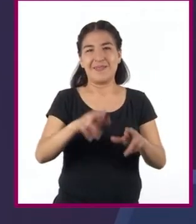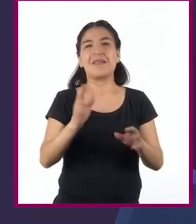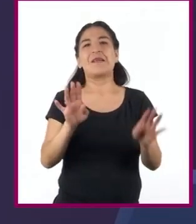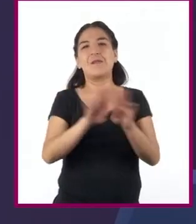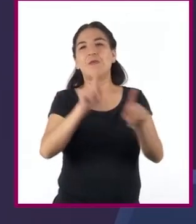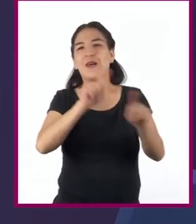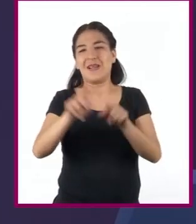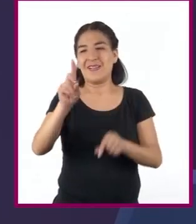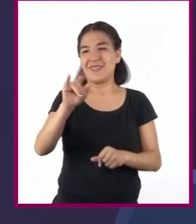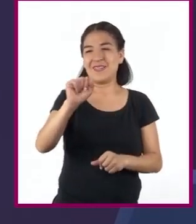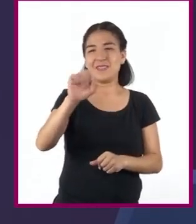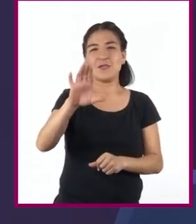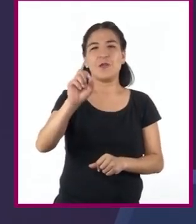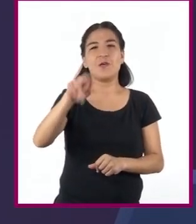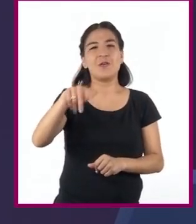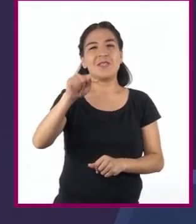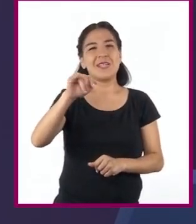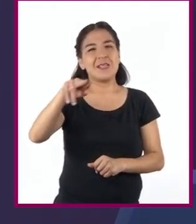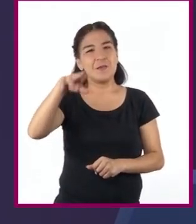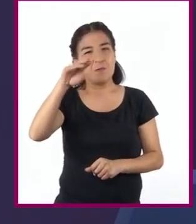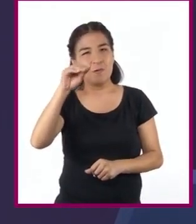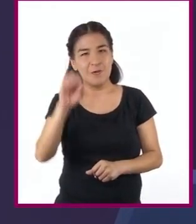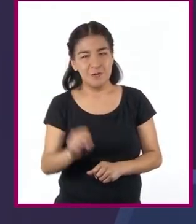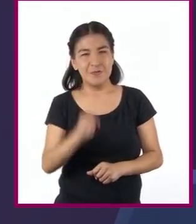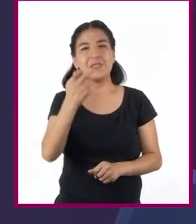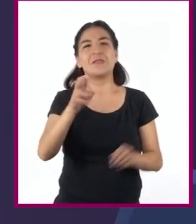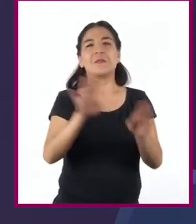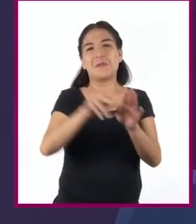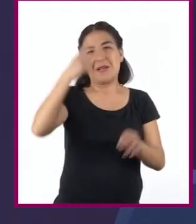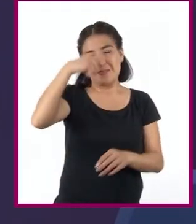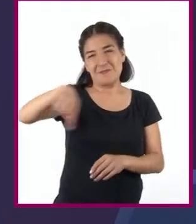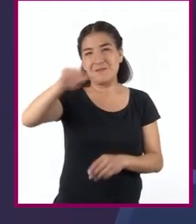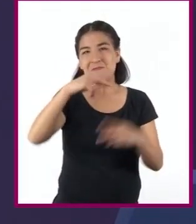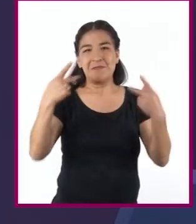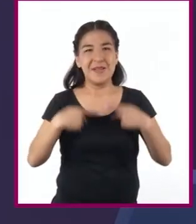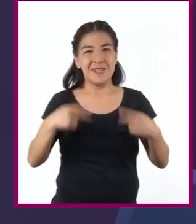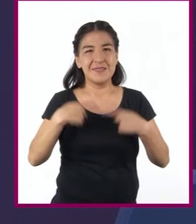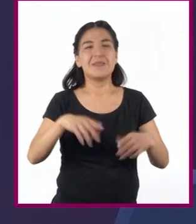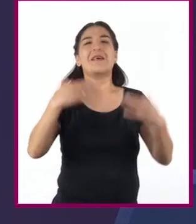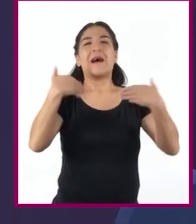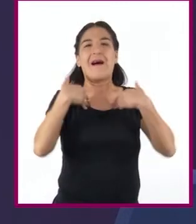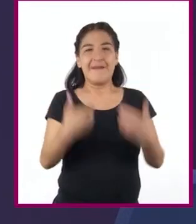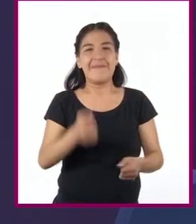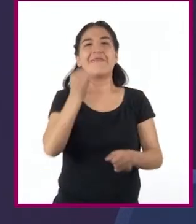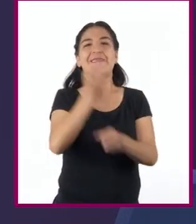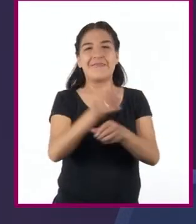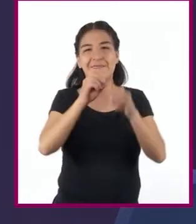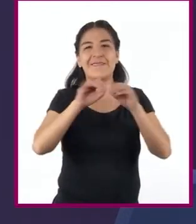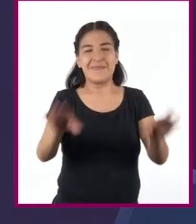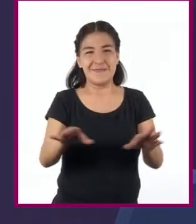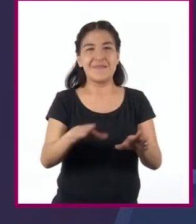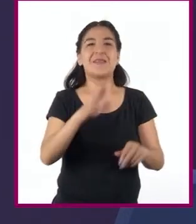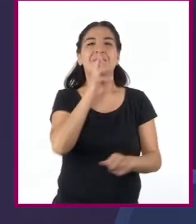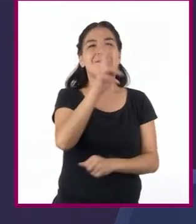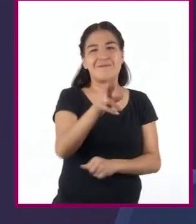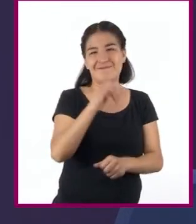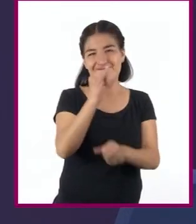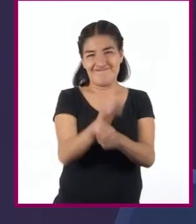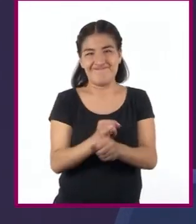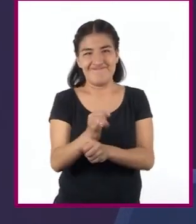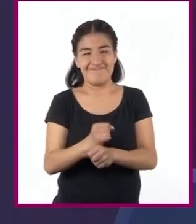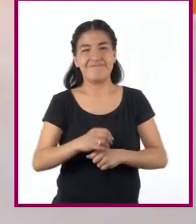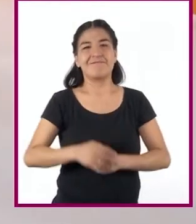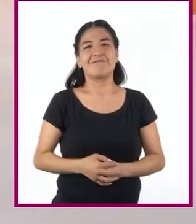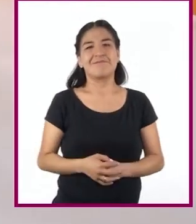con el propósito de que la mayoría de las personas comprenda la información resultado de la investigación.